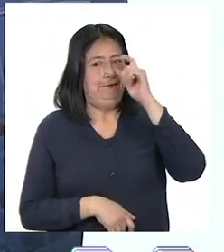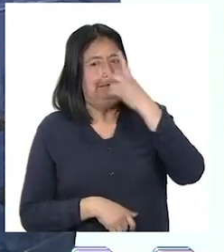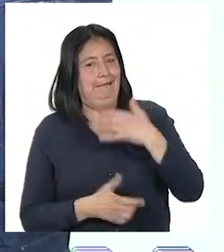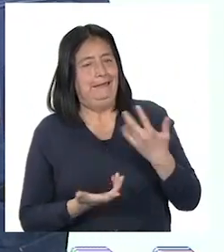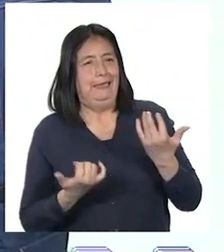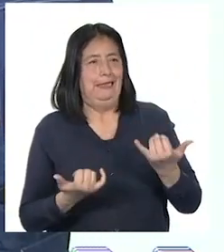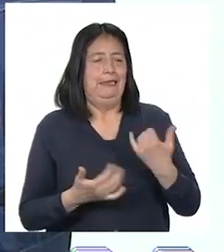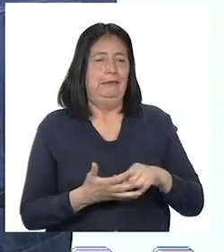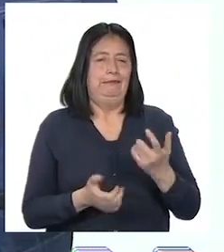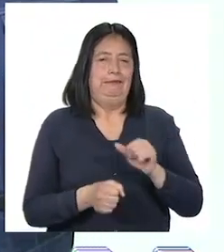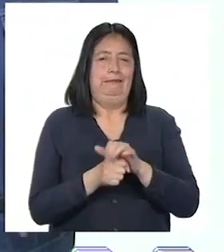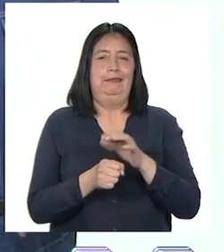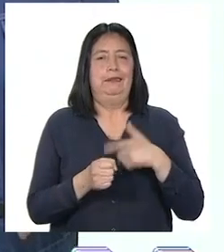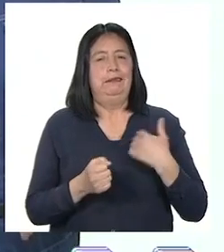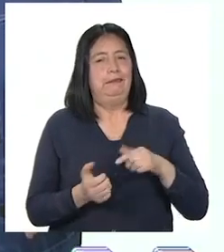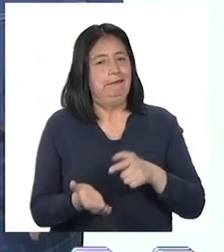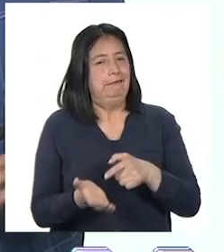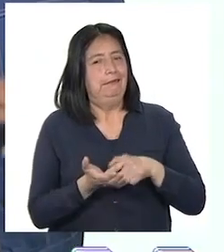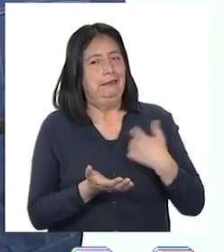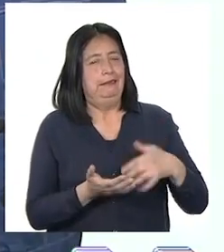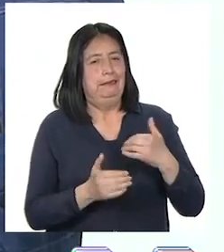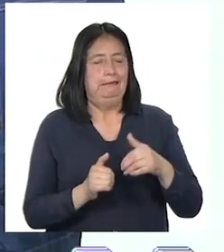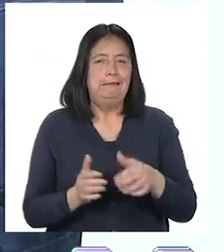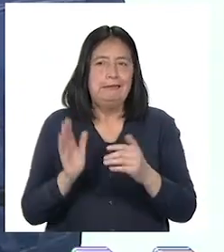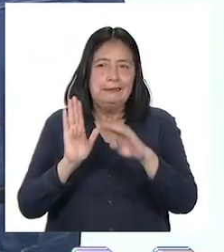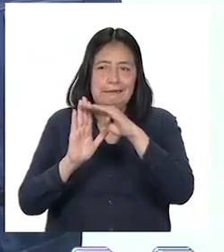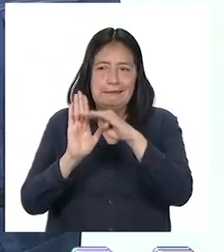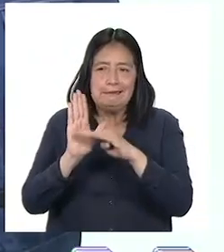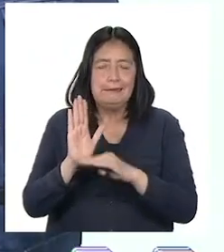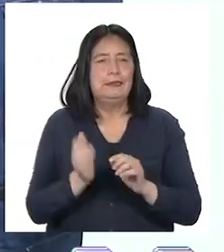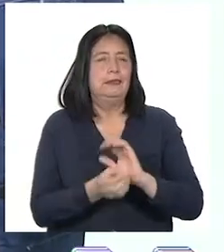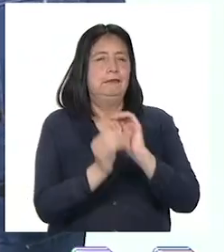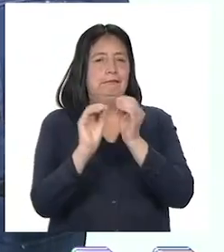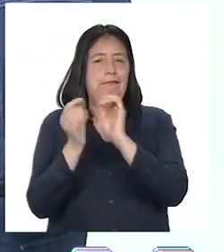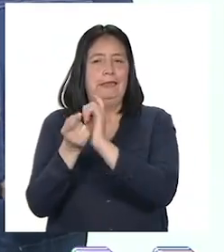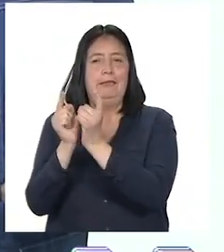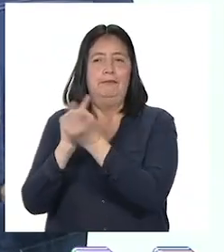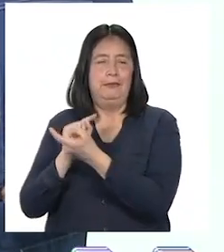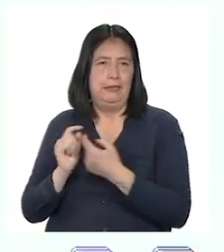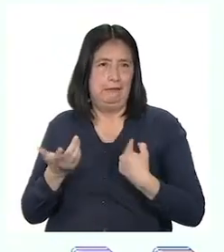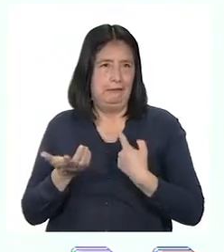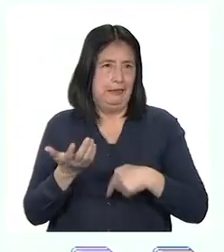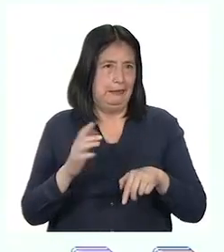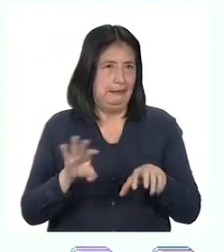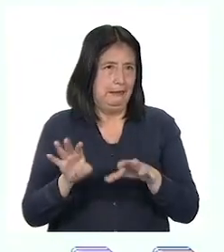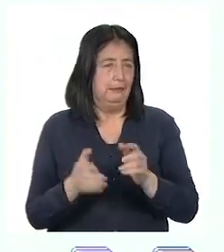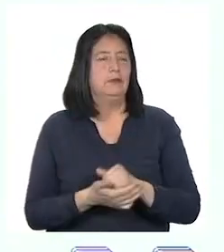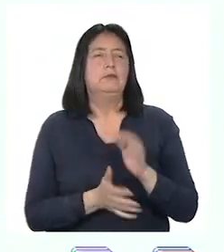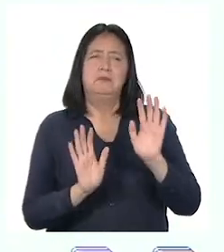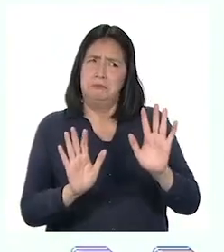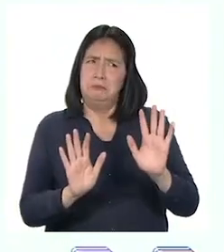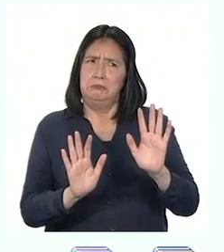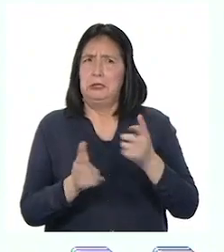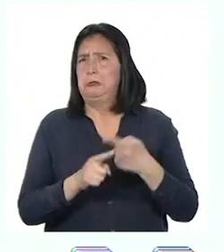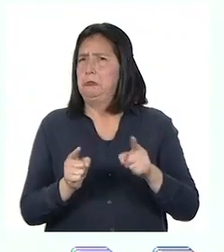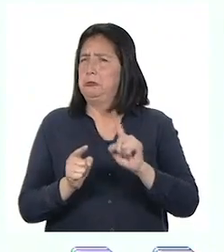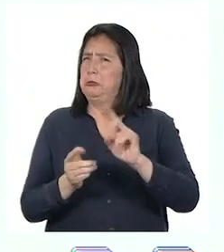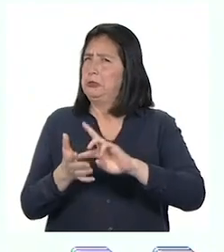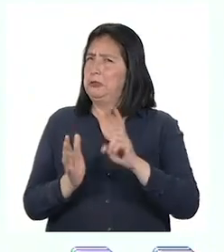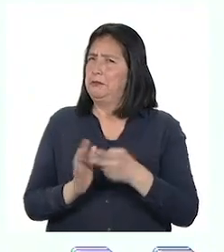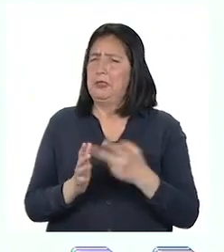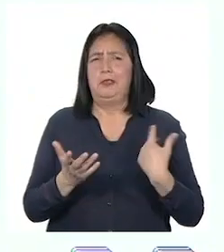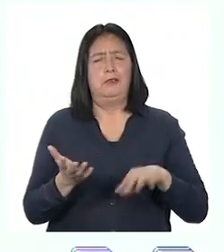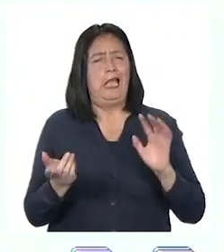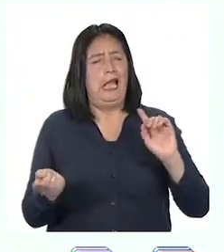igual, que ha obligado a tomar muchas medidas y a modificar varios de nuestros comportamientos. Pero eso no significa que